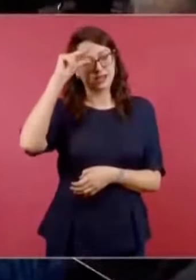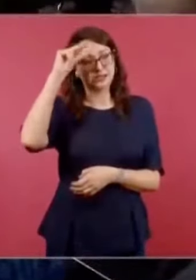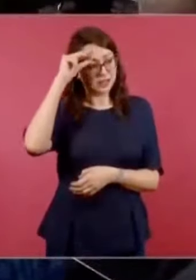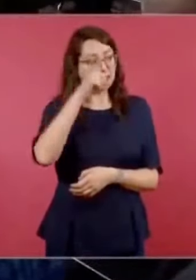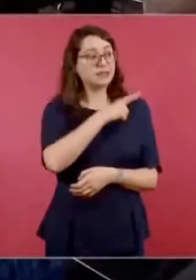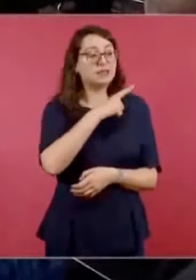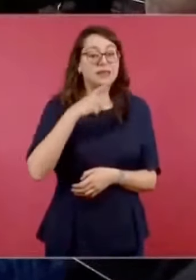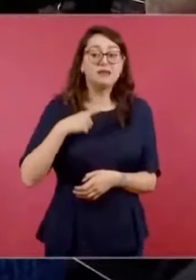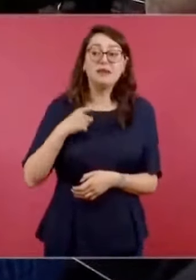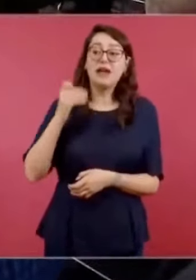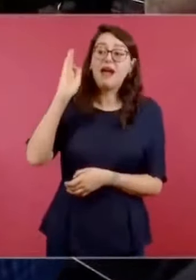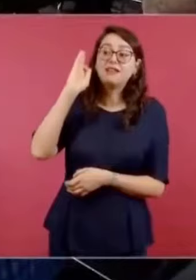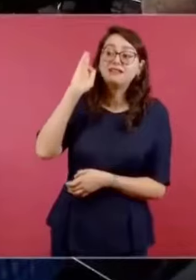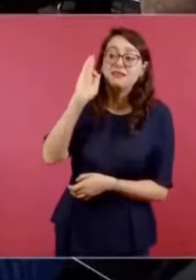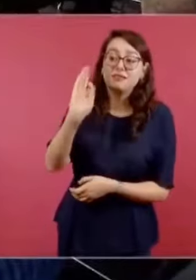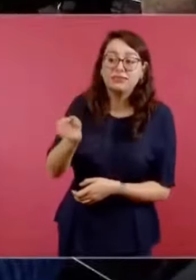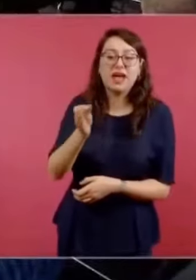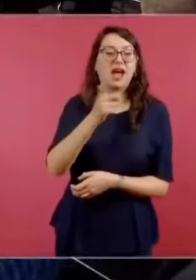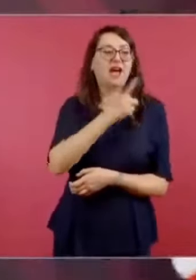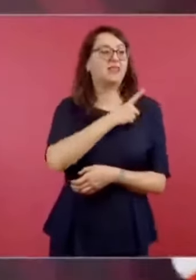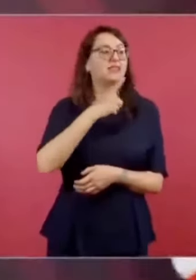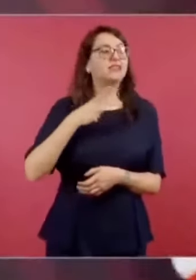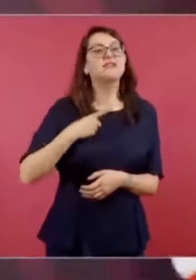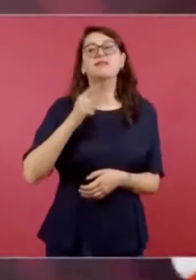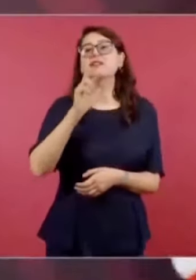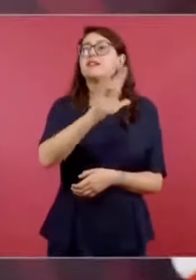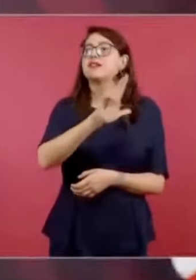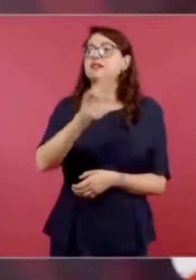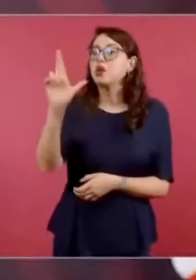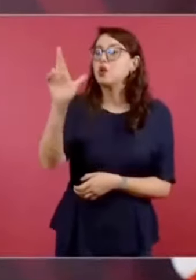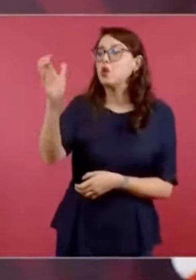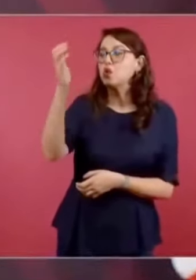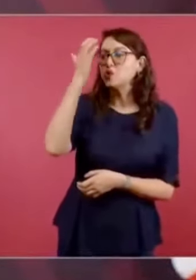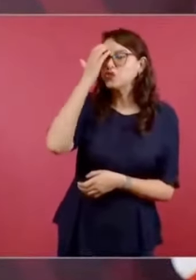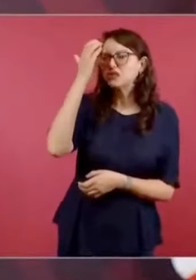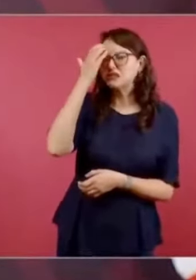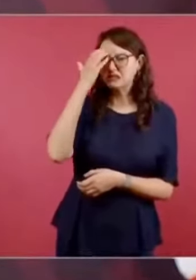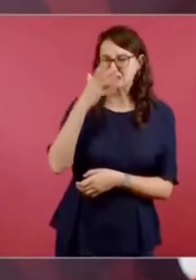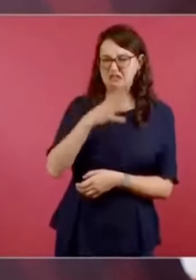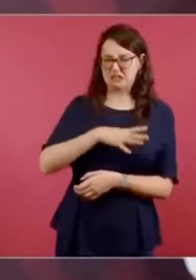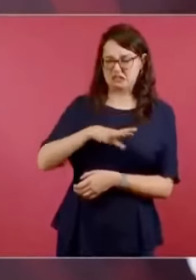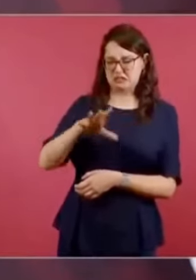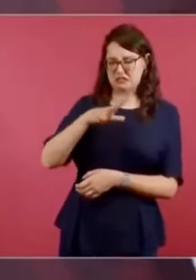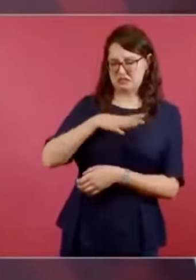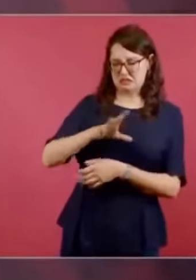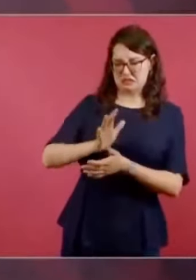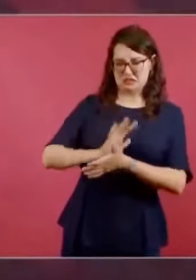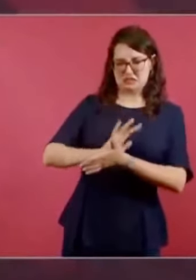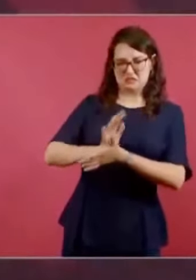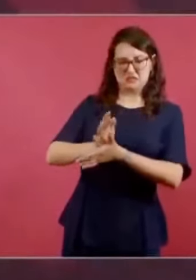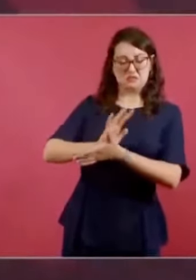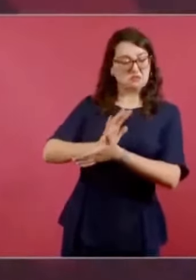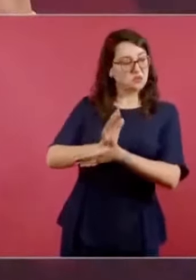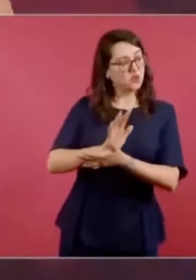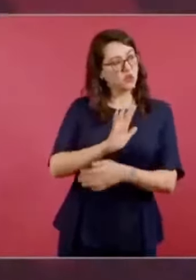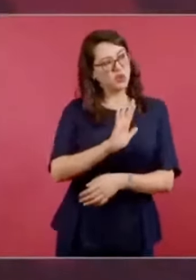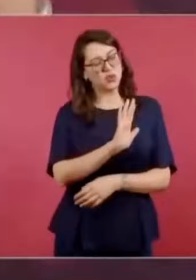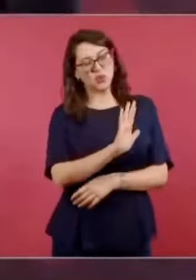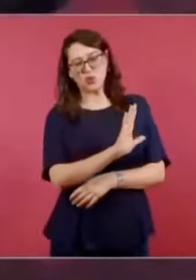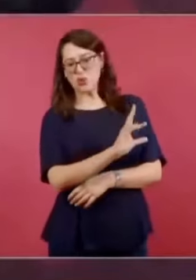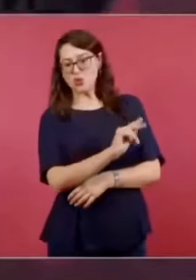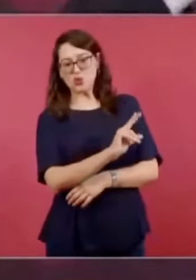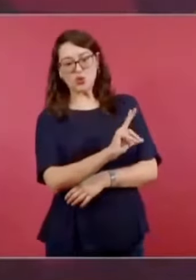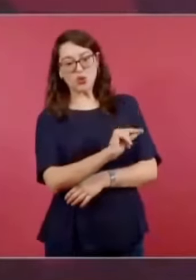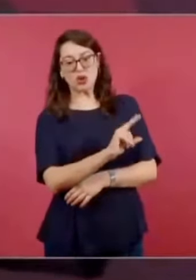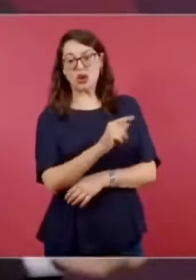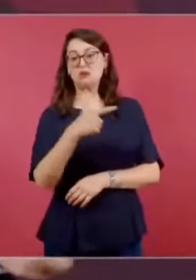no discriminando, no considerándose